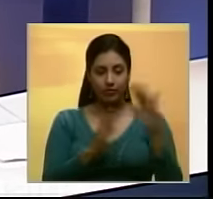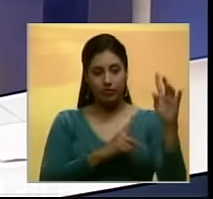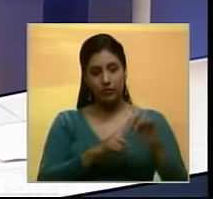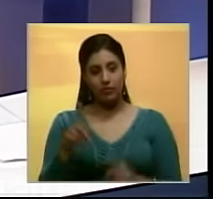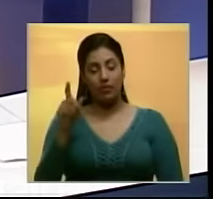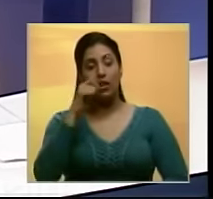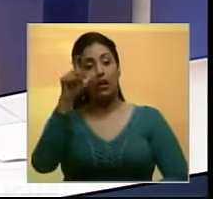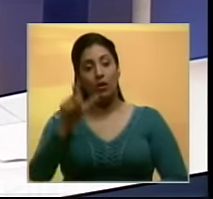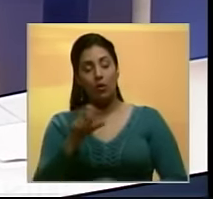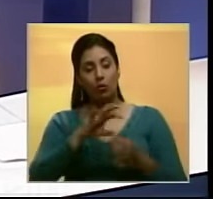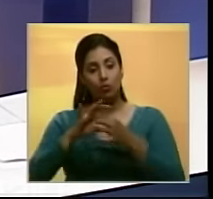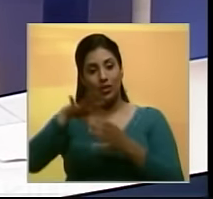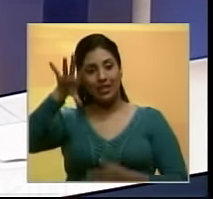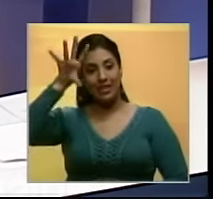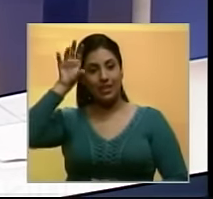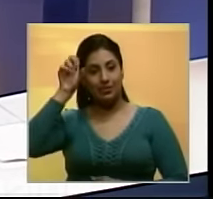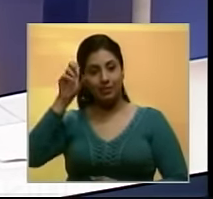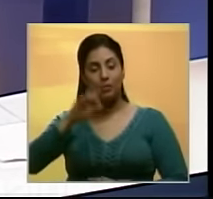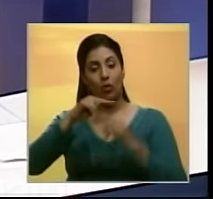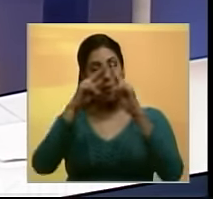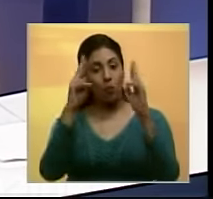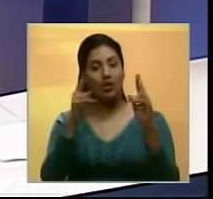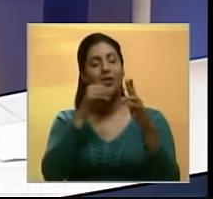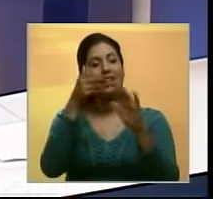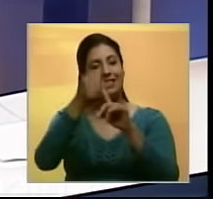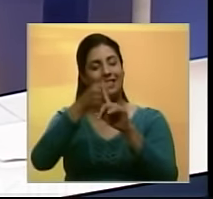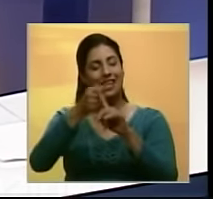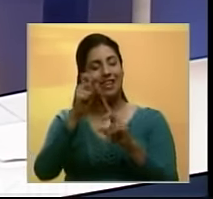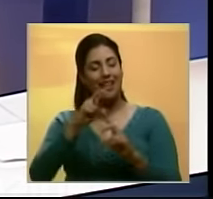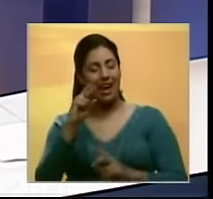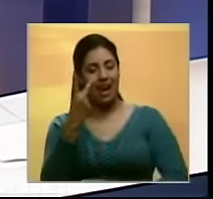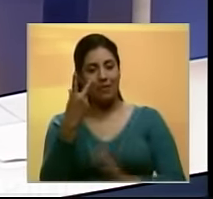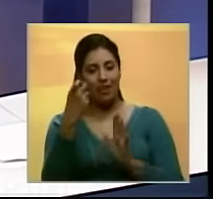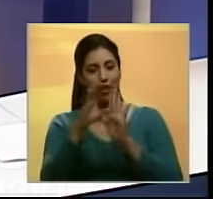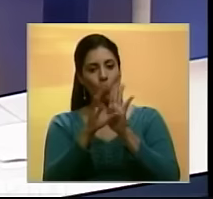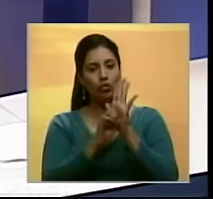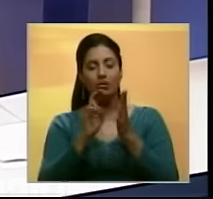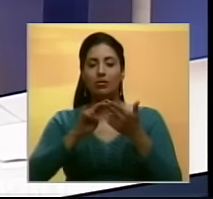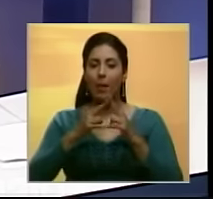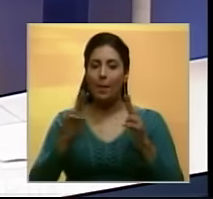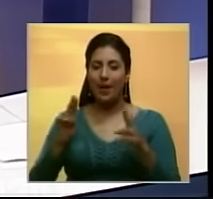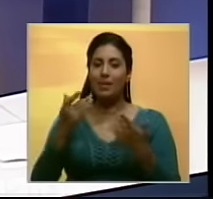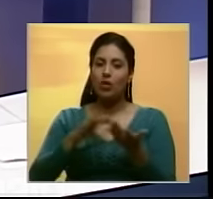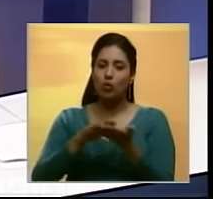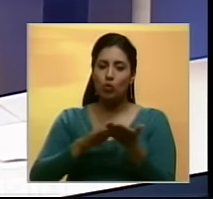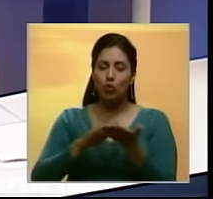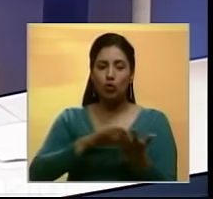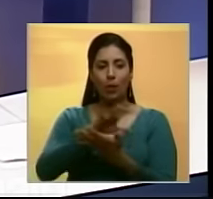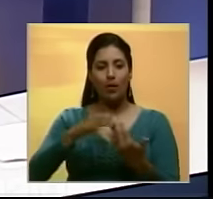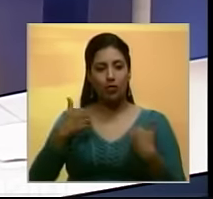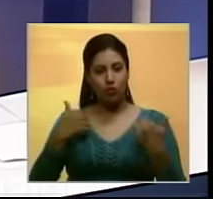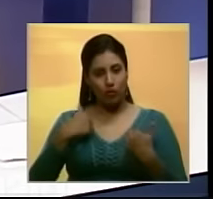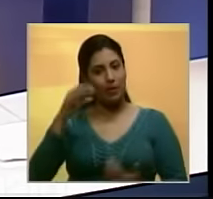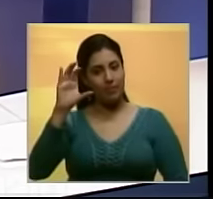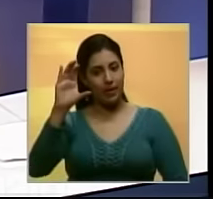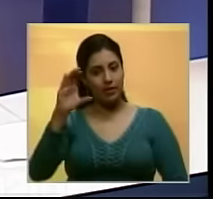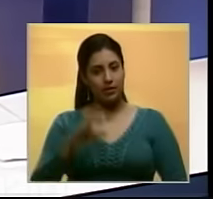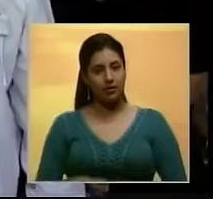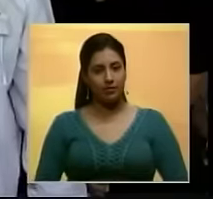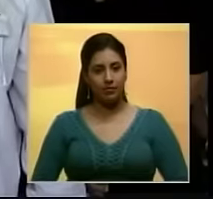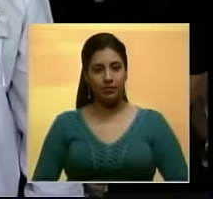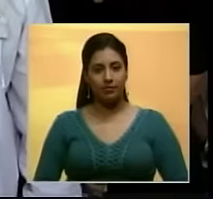presidente del partido Unión y Entendimiento Puente, insistió en la necesidad de un cambio constitucional y pacífico para solventar la crisis que existe en el país.